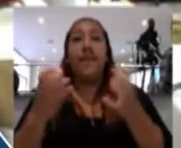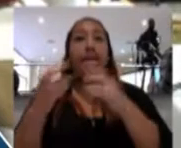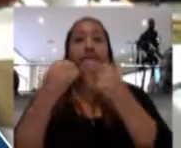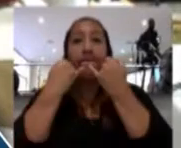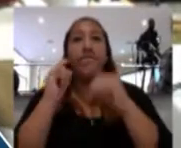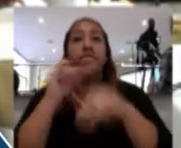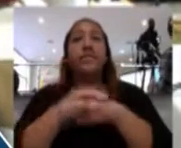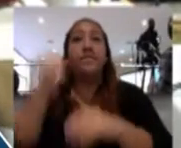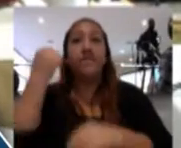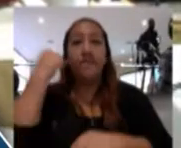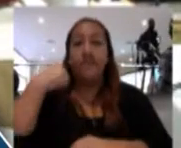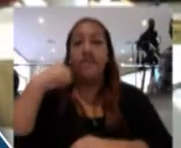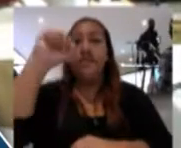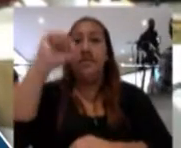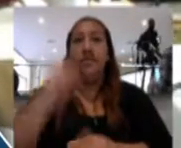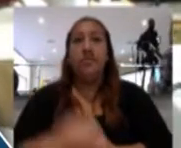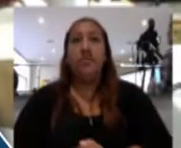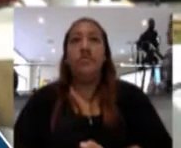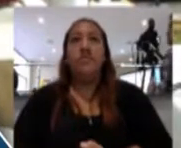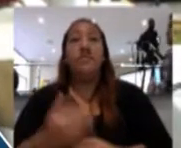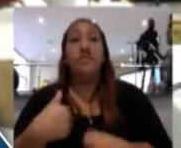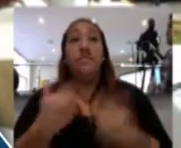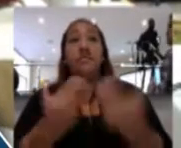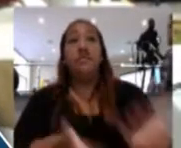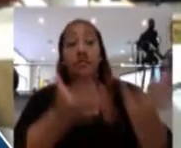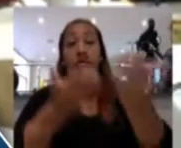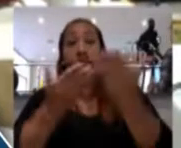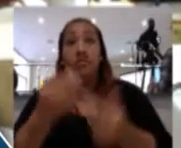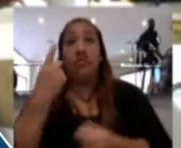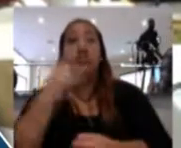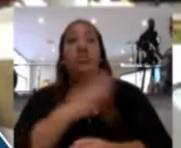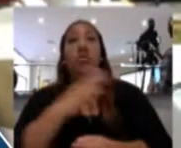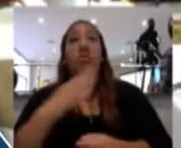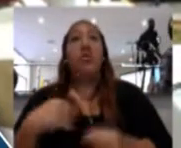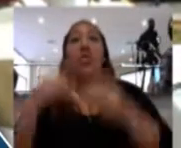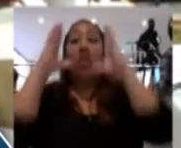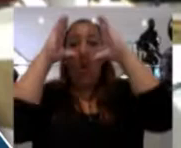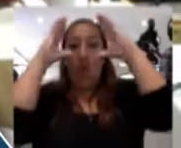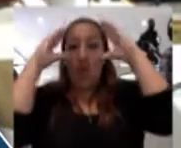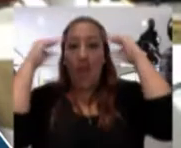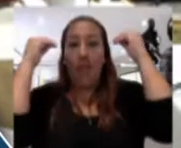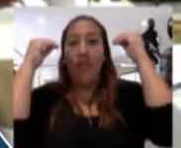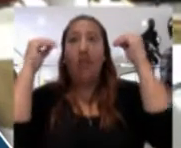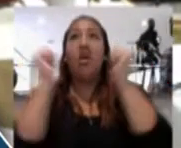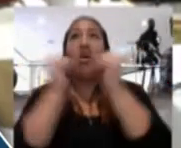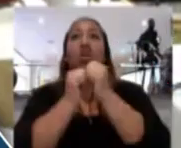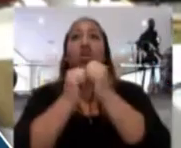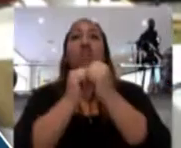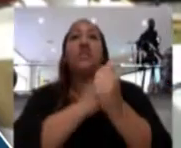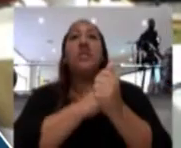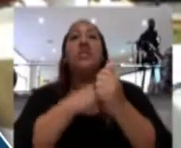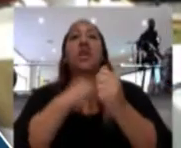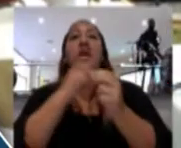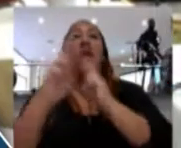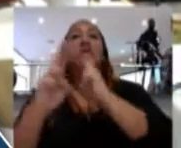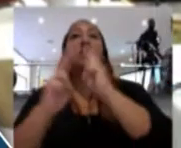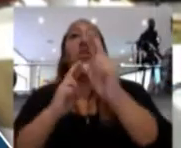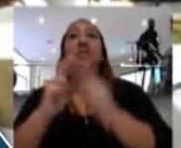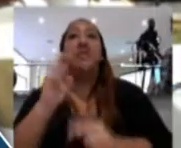viaje al que fui invitado por el gobierno holandés a través del Ministerio de Relaciones Exteriores holandés.